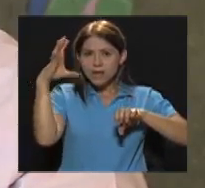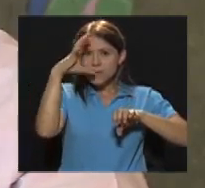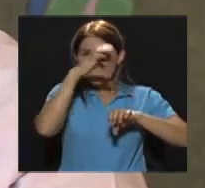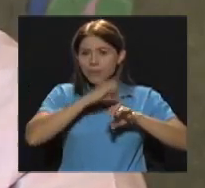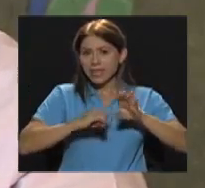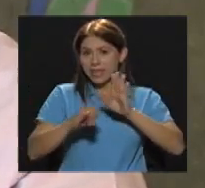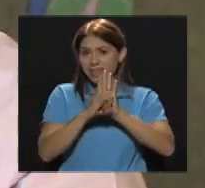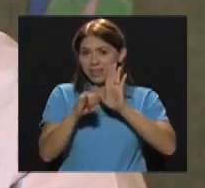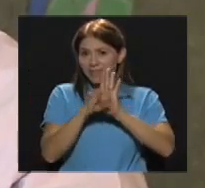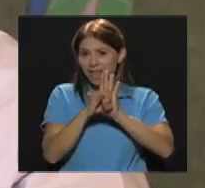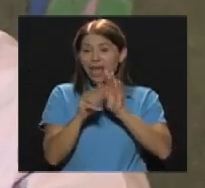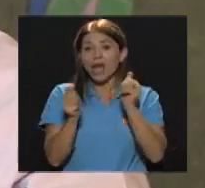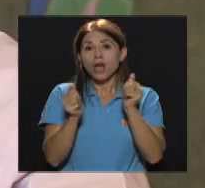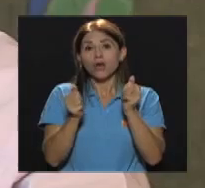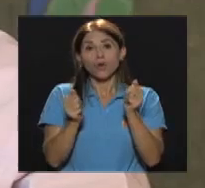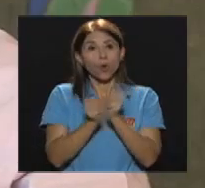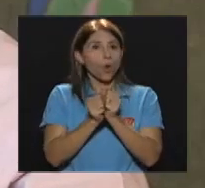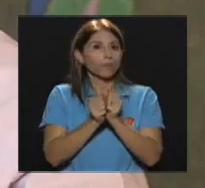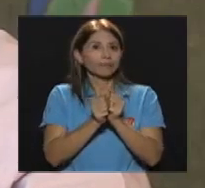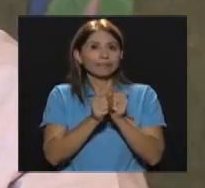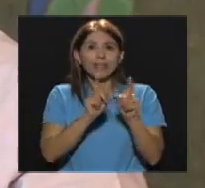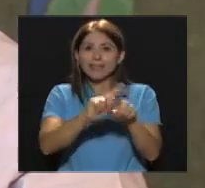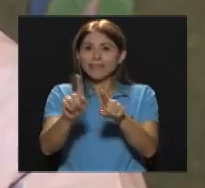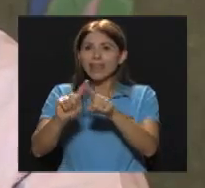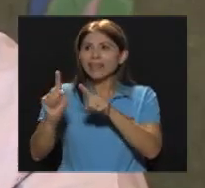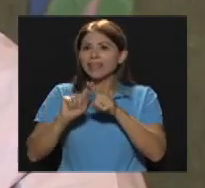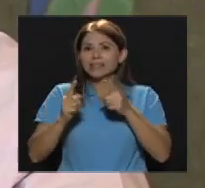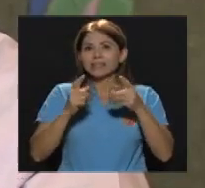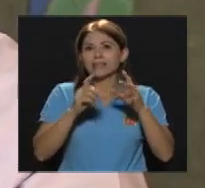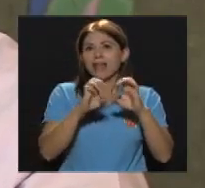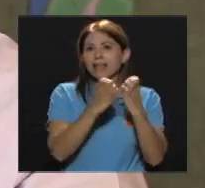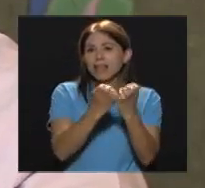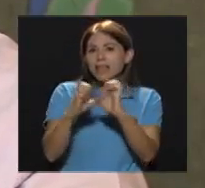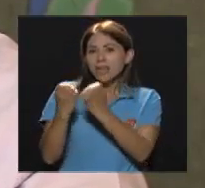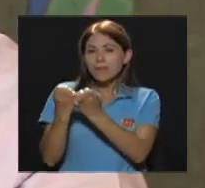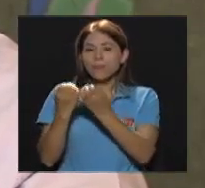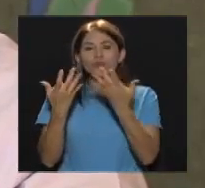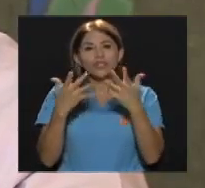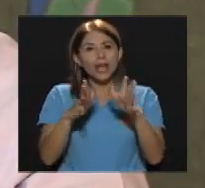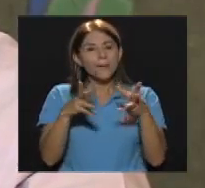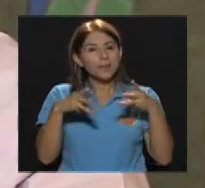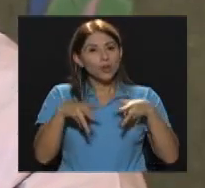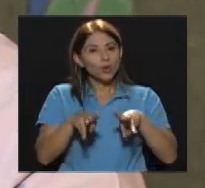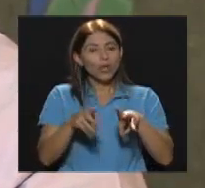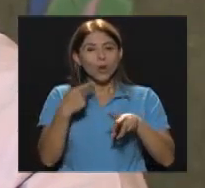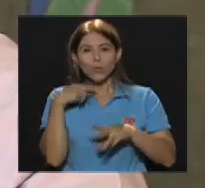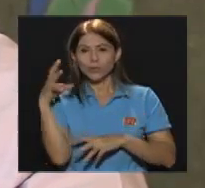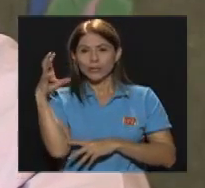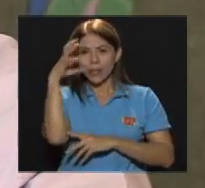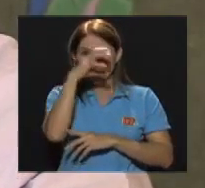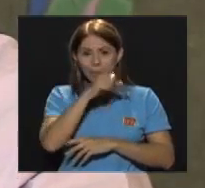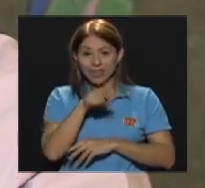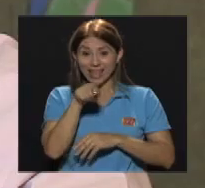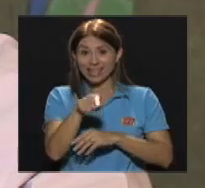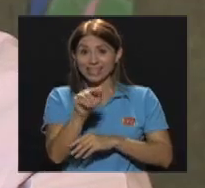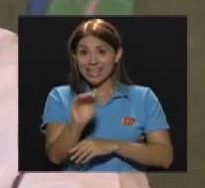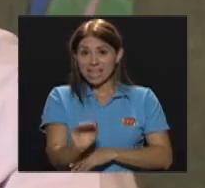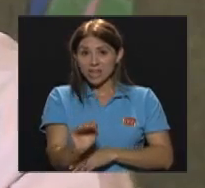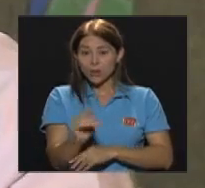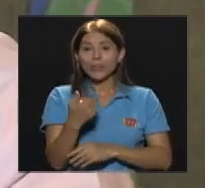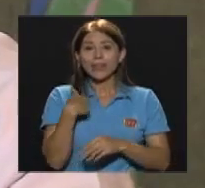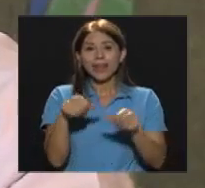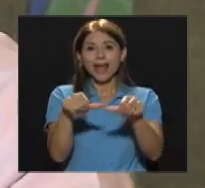el aparataje Que existe ahí Uno puede concluir Cuáles son las áreas Fuertes y débiles En el niño Y la idea nuestra Va a ser Poder